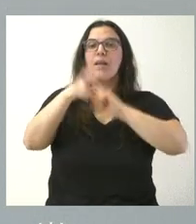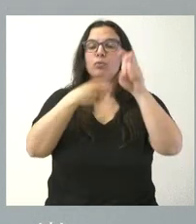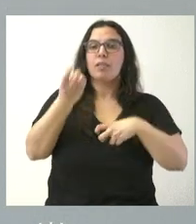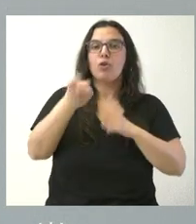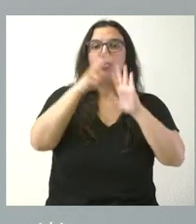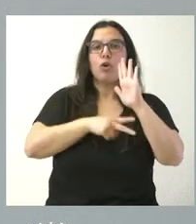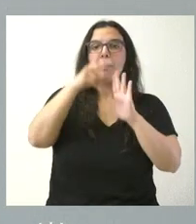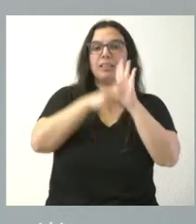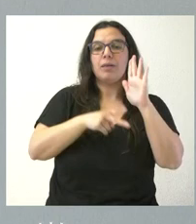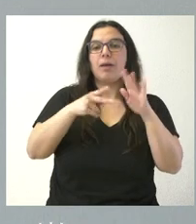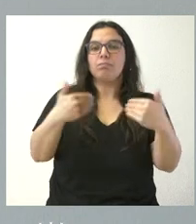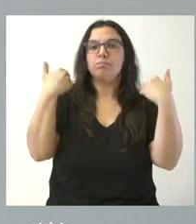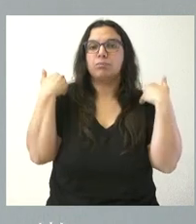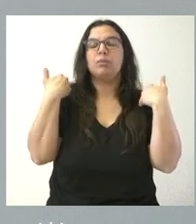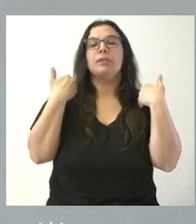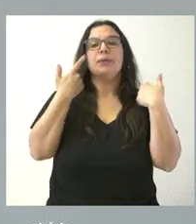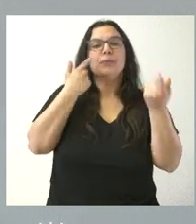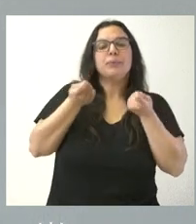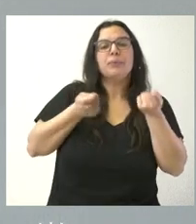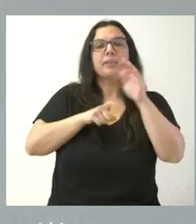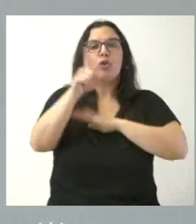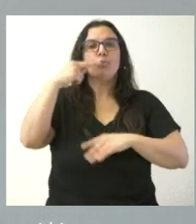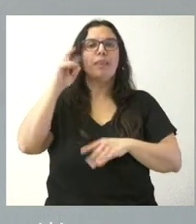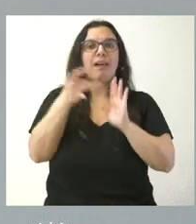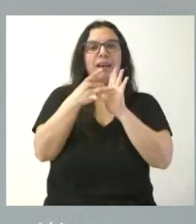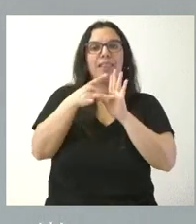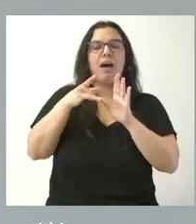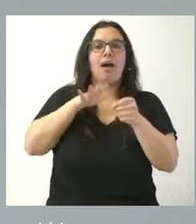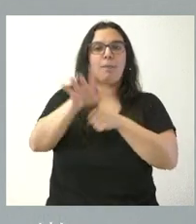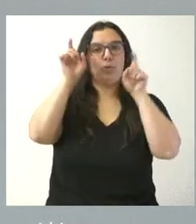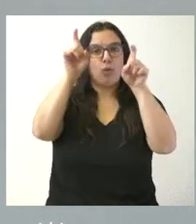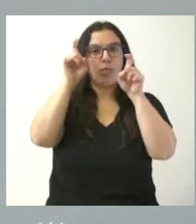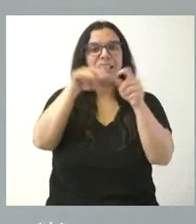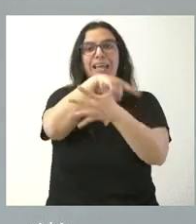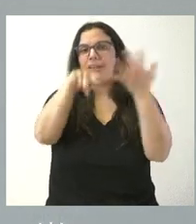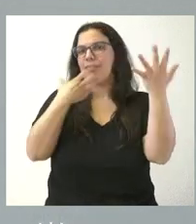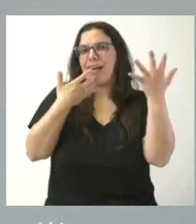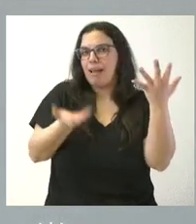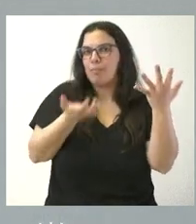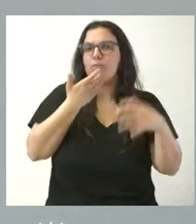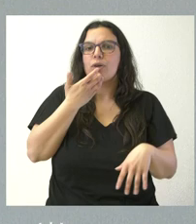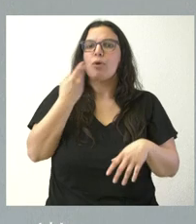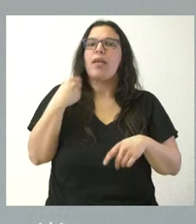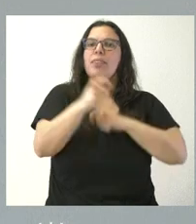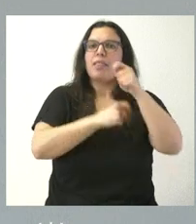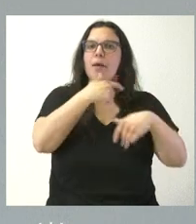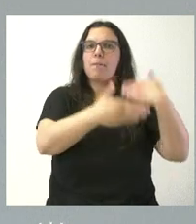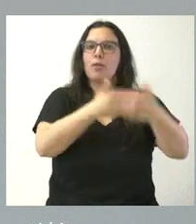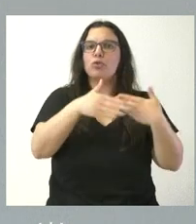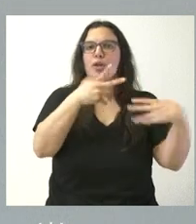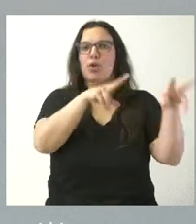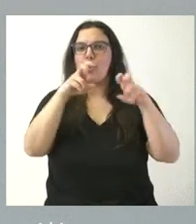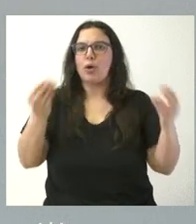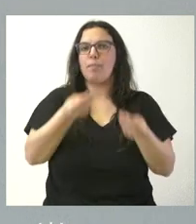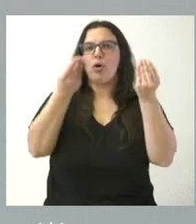normativa que regula el desarrollo de las experiencias de calidad en entornos docentes. Son algunos de los ejemplos donde se van a proceder a procesos de innovación y